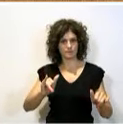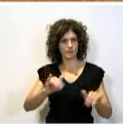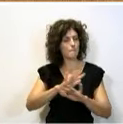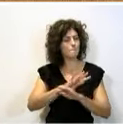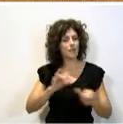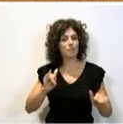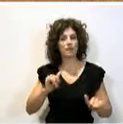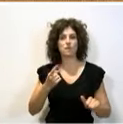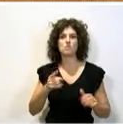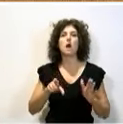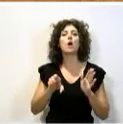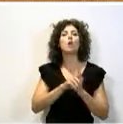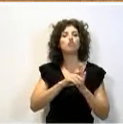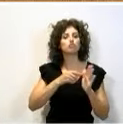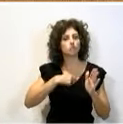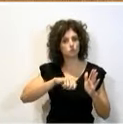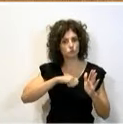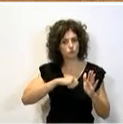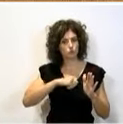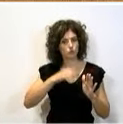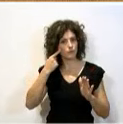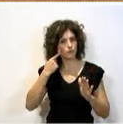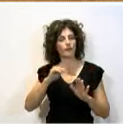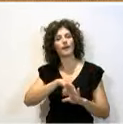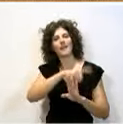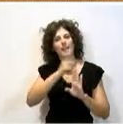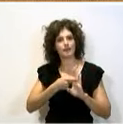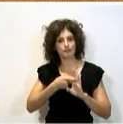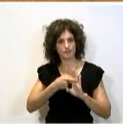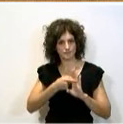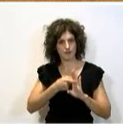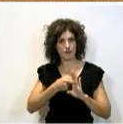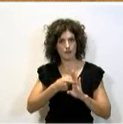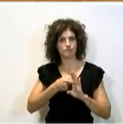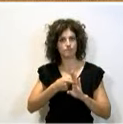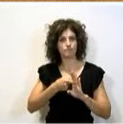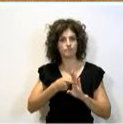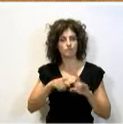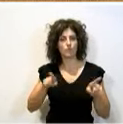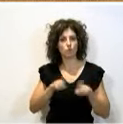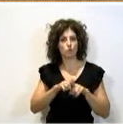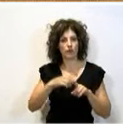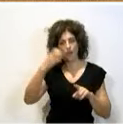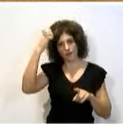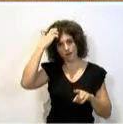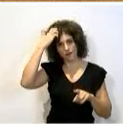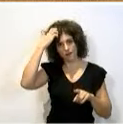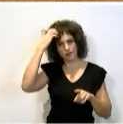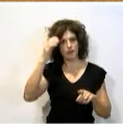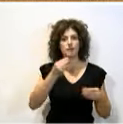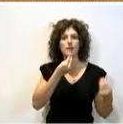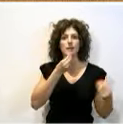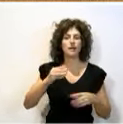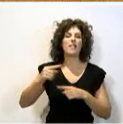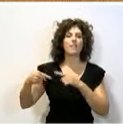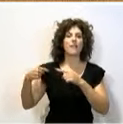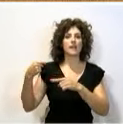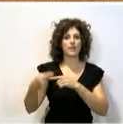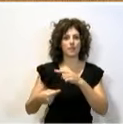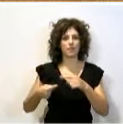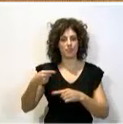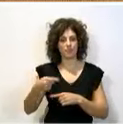una Constitución que legitimaba al heredero de Franco como jefe del Estado. Eso lo ha hecho el Partido